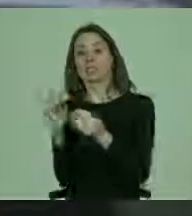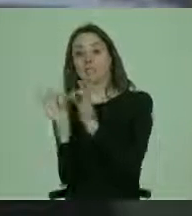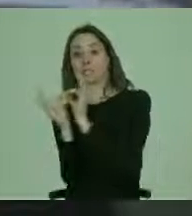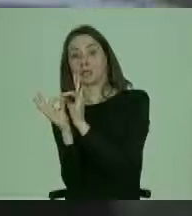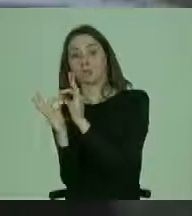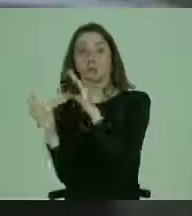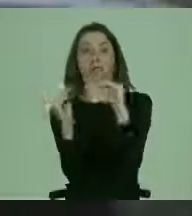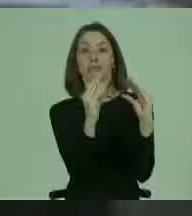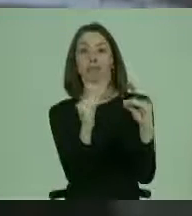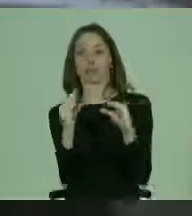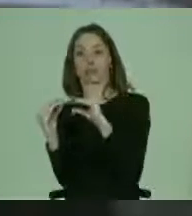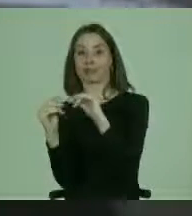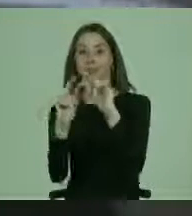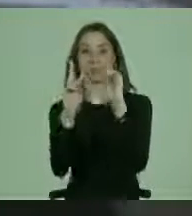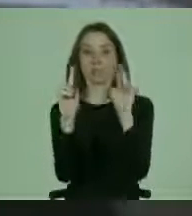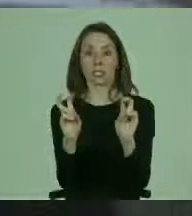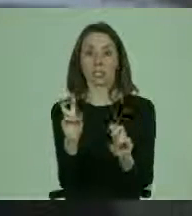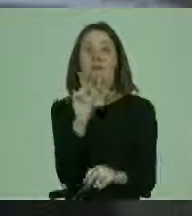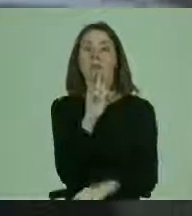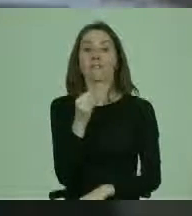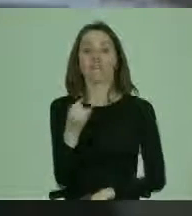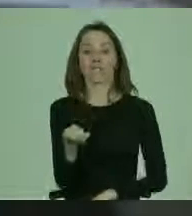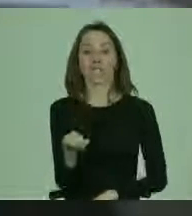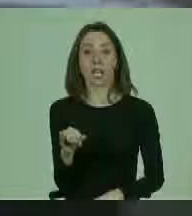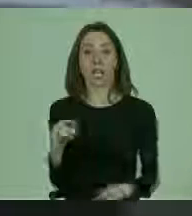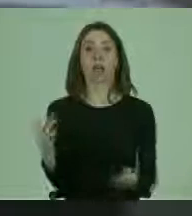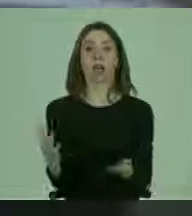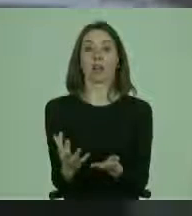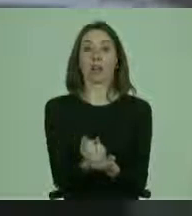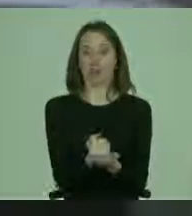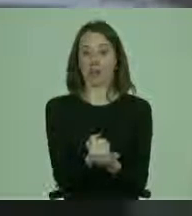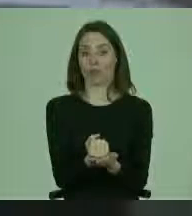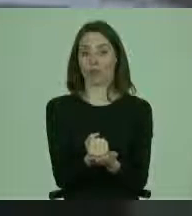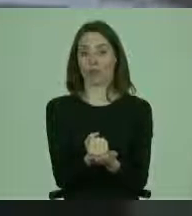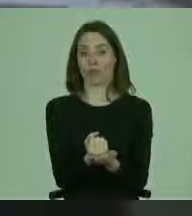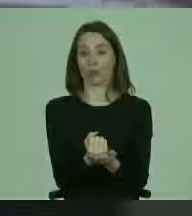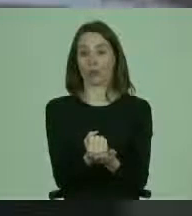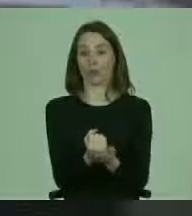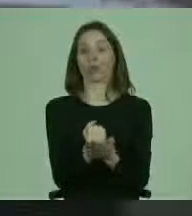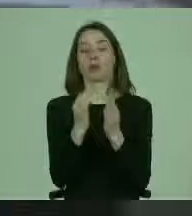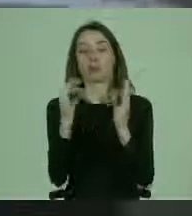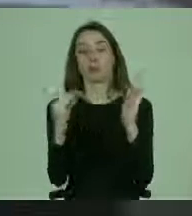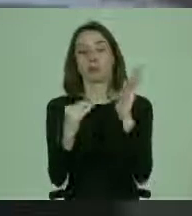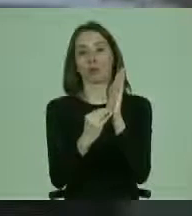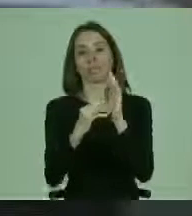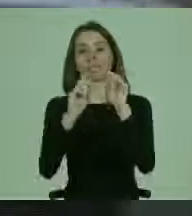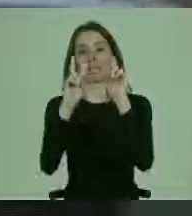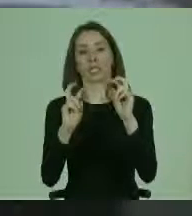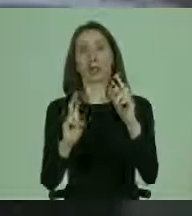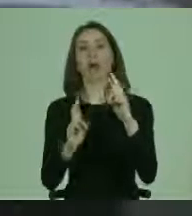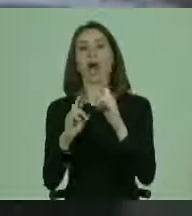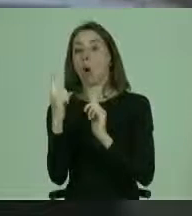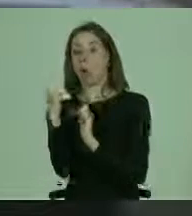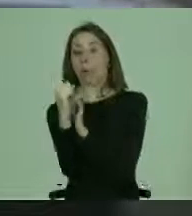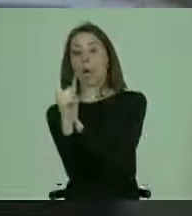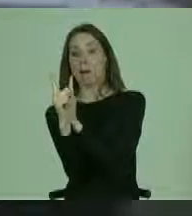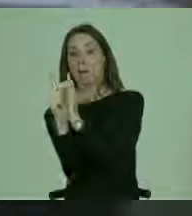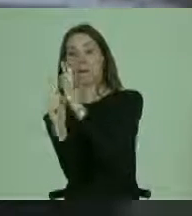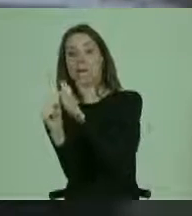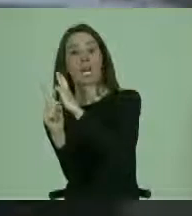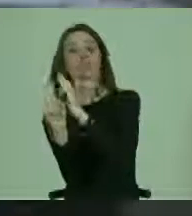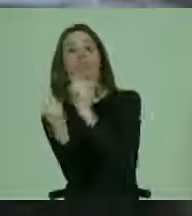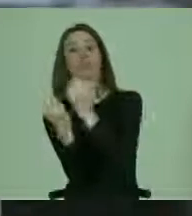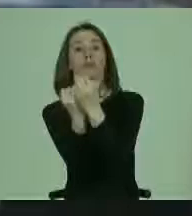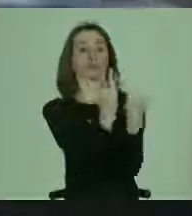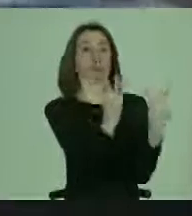estas temáticas, en que finalmente logra colocarse el tema de las relaciones interpersonales para que